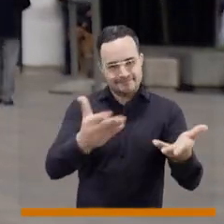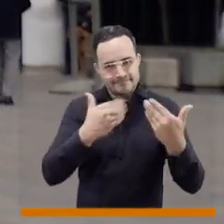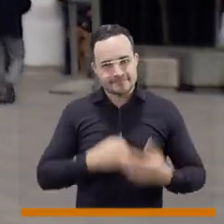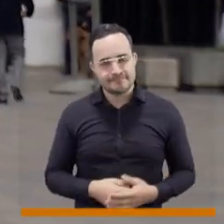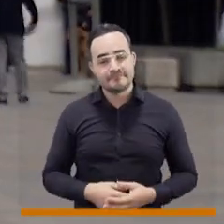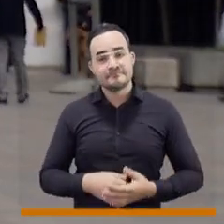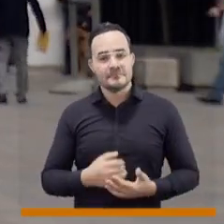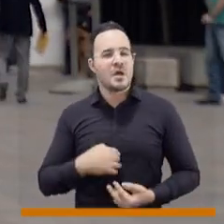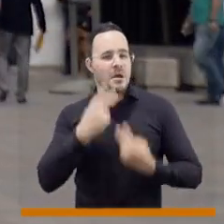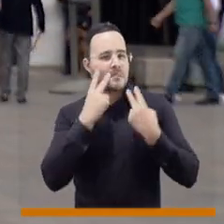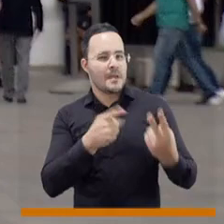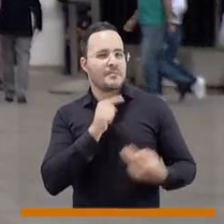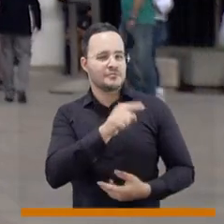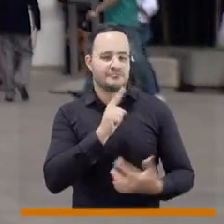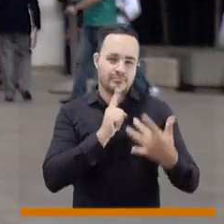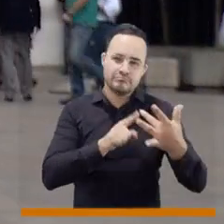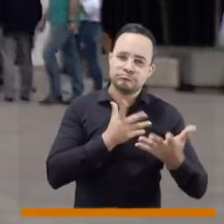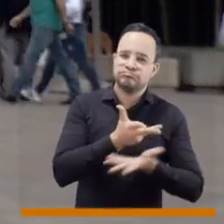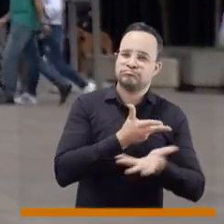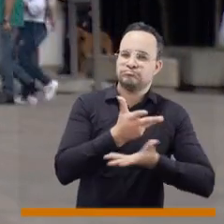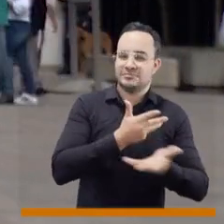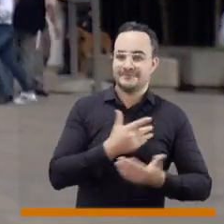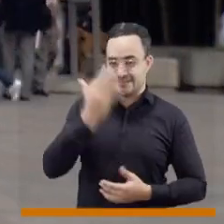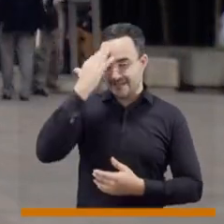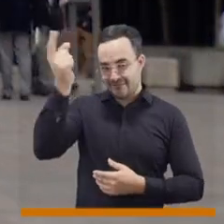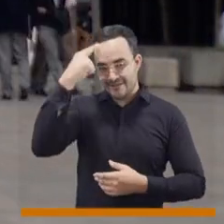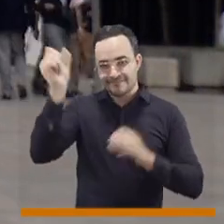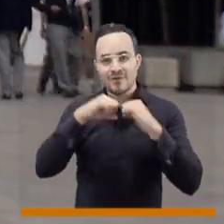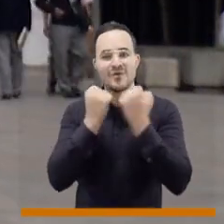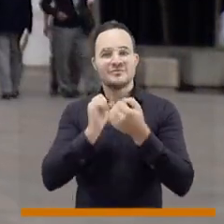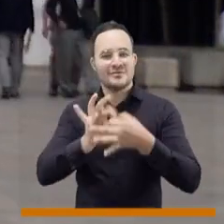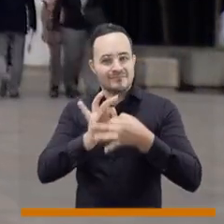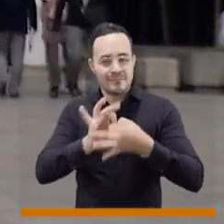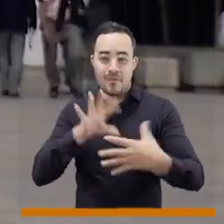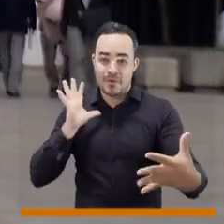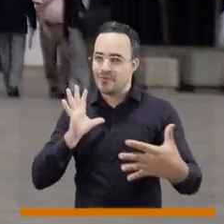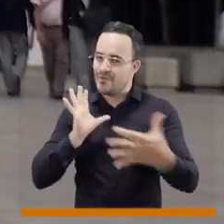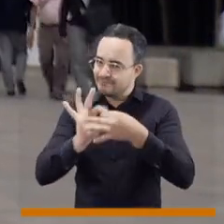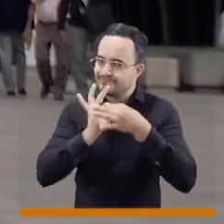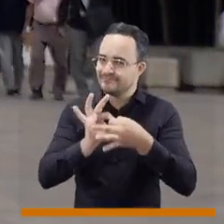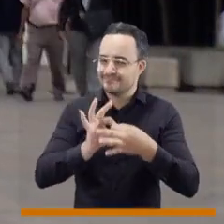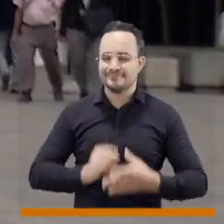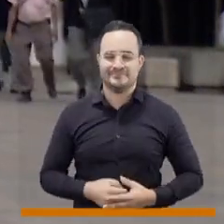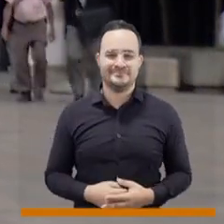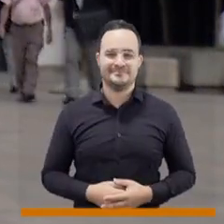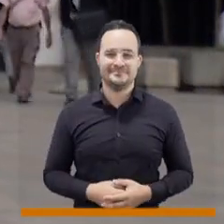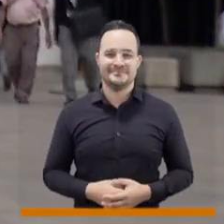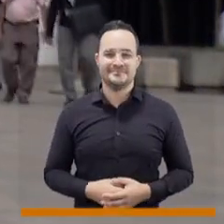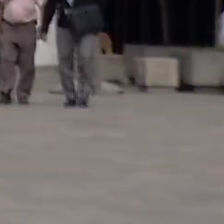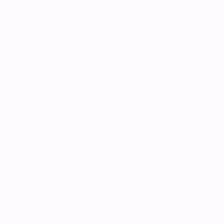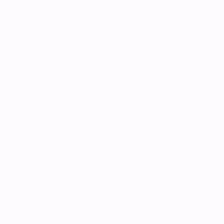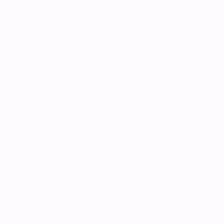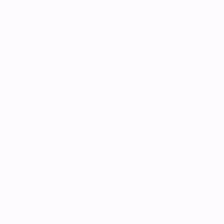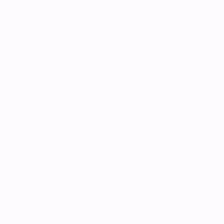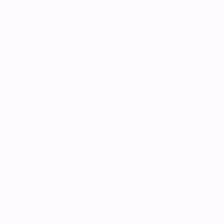sociales del Consejo de Medellín. Allá los esperamos para conversar porque el Consejo somos tú y yo.